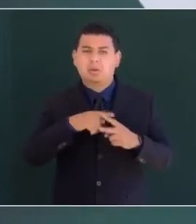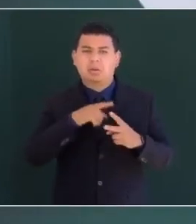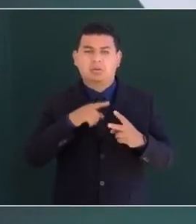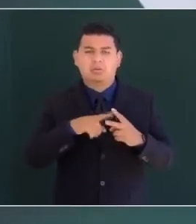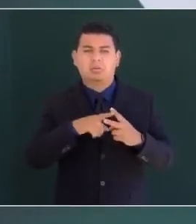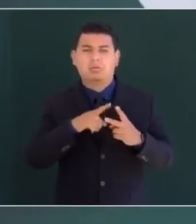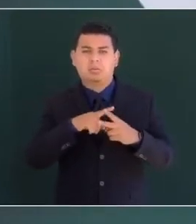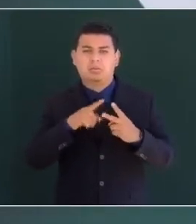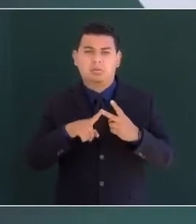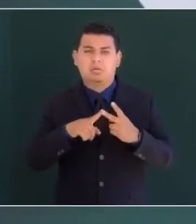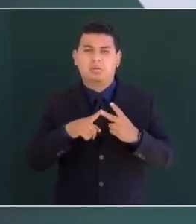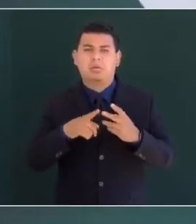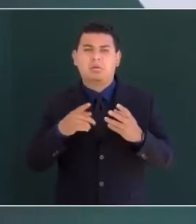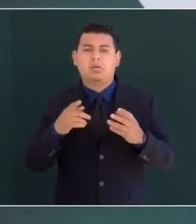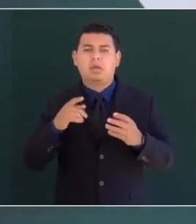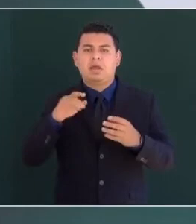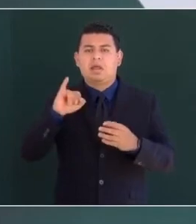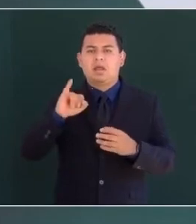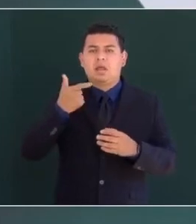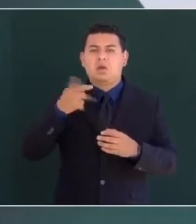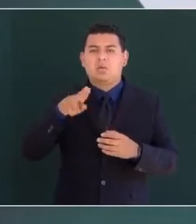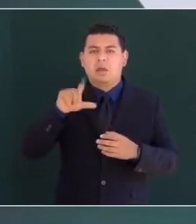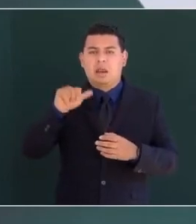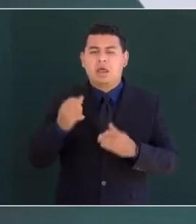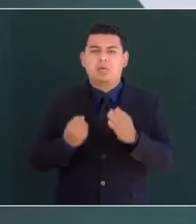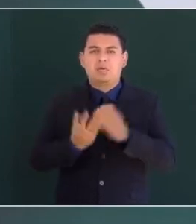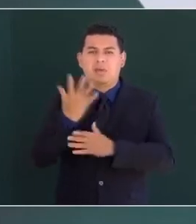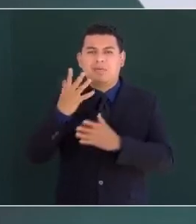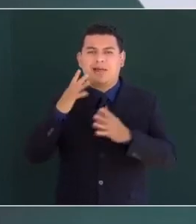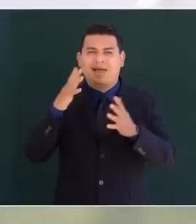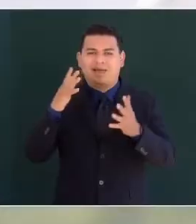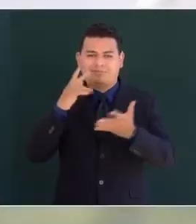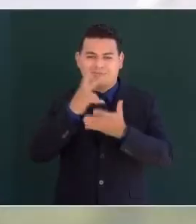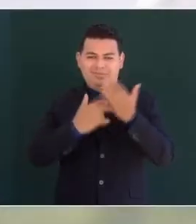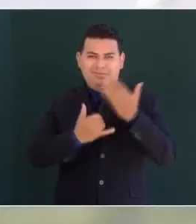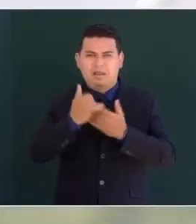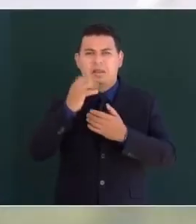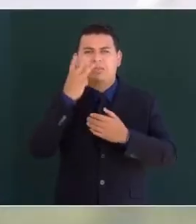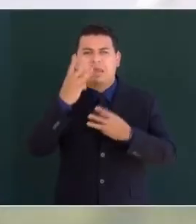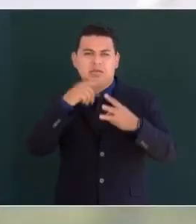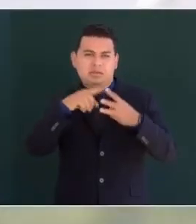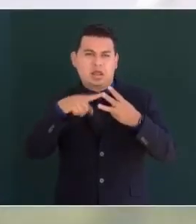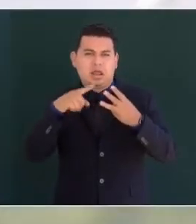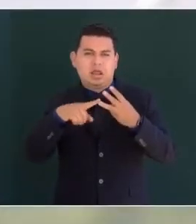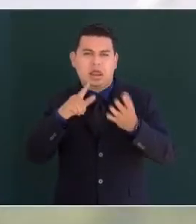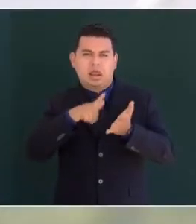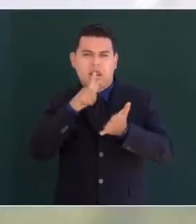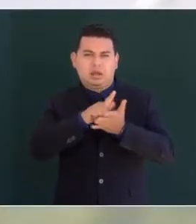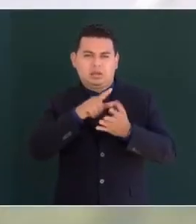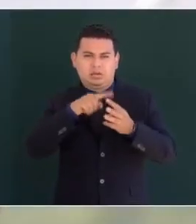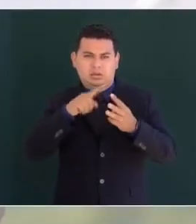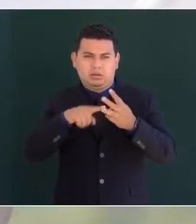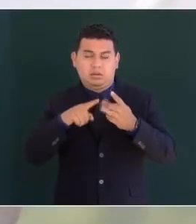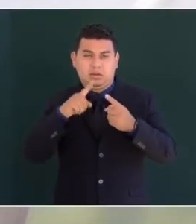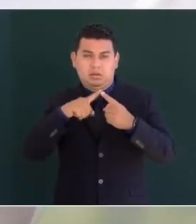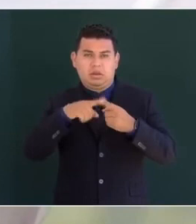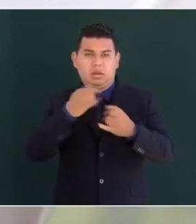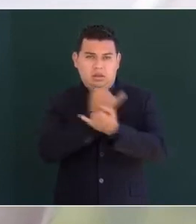entrevistaron y elaboraron en Iguala el famoso plan de las tres garantías independencia